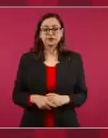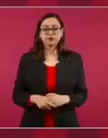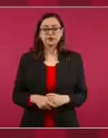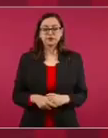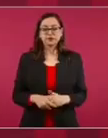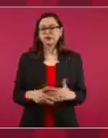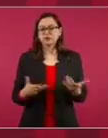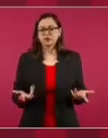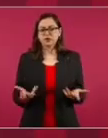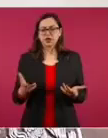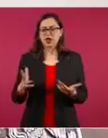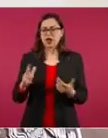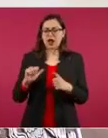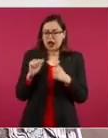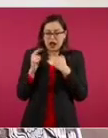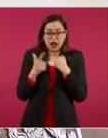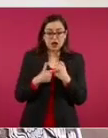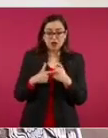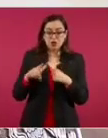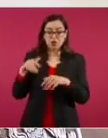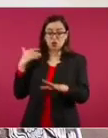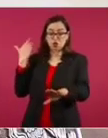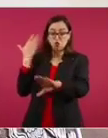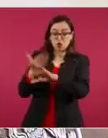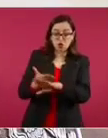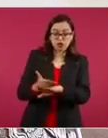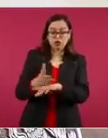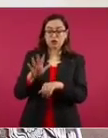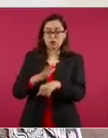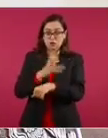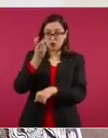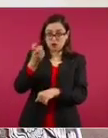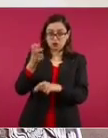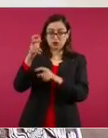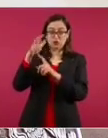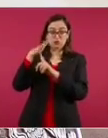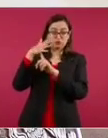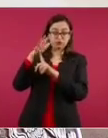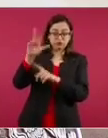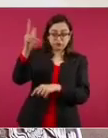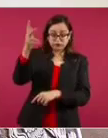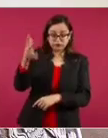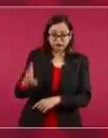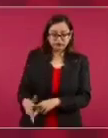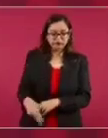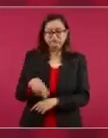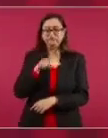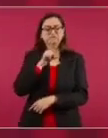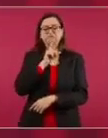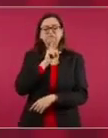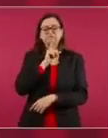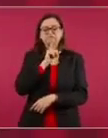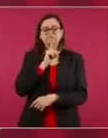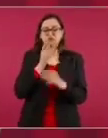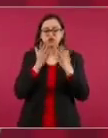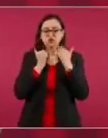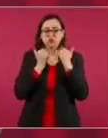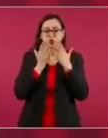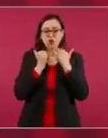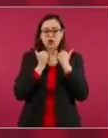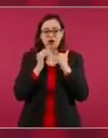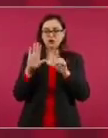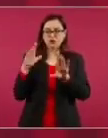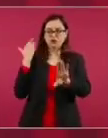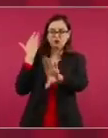agresión de acuerdo a los primeros